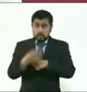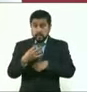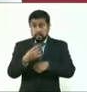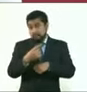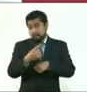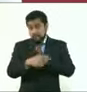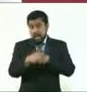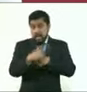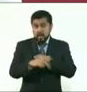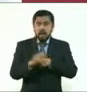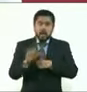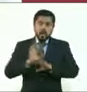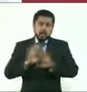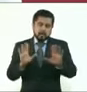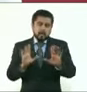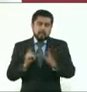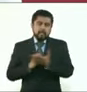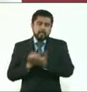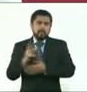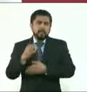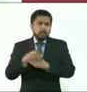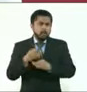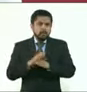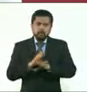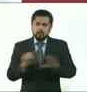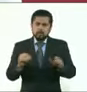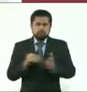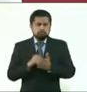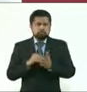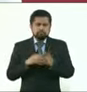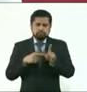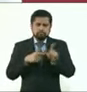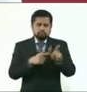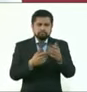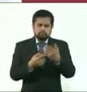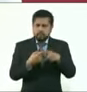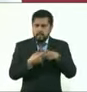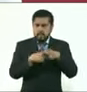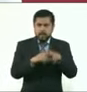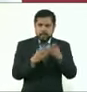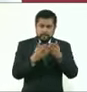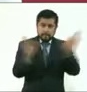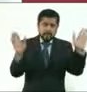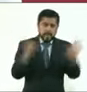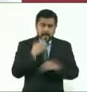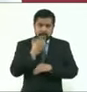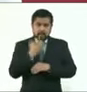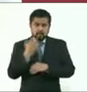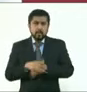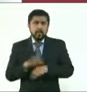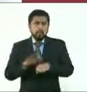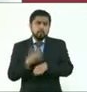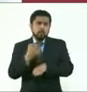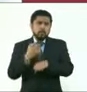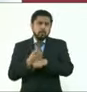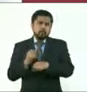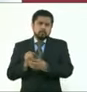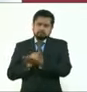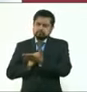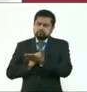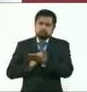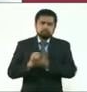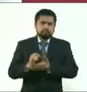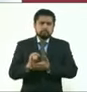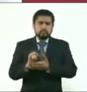importante también la recuperación escolar de los niños y de las niñas de la ciudad. Entonces, por eso es esta decisión que se toma en